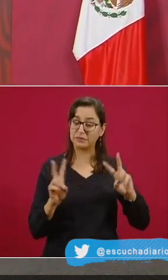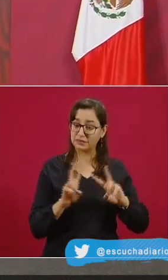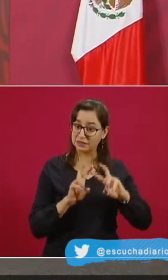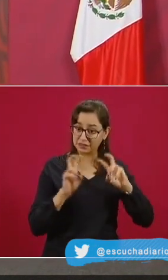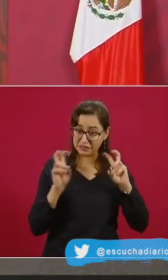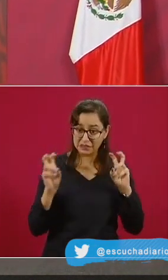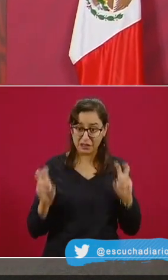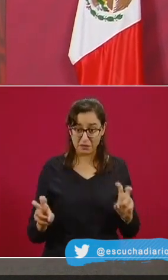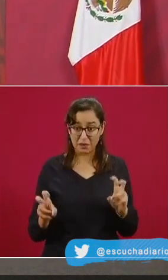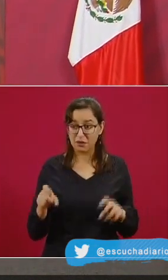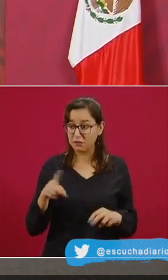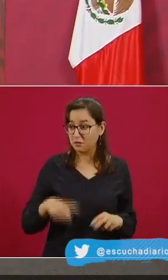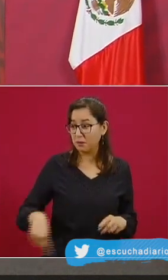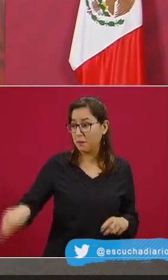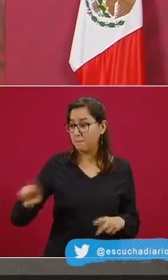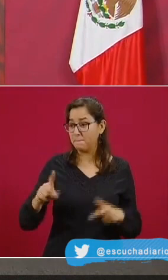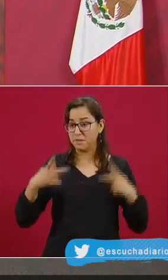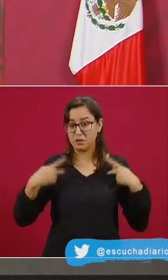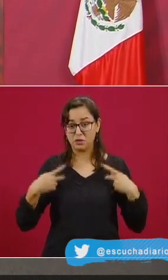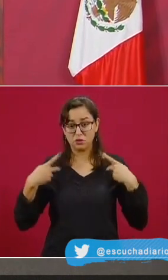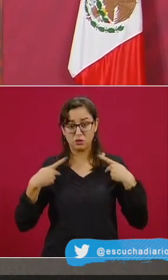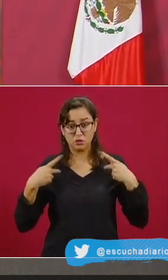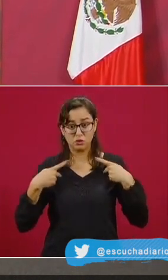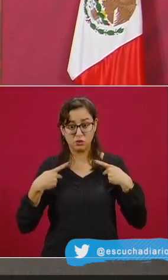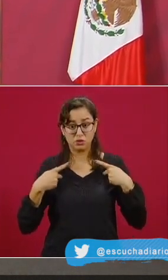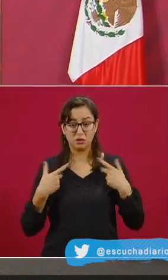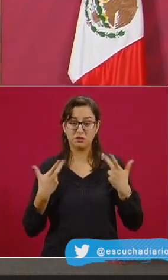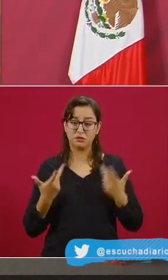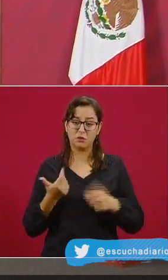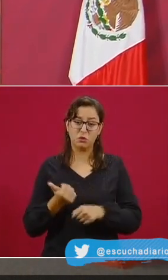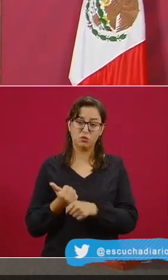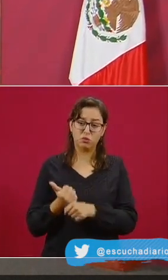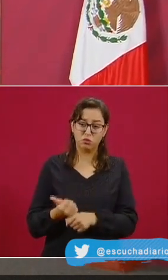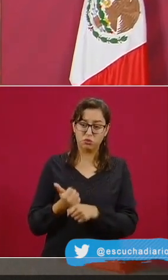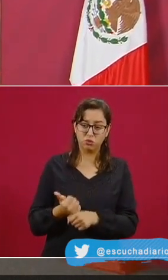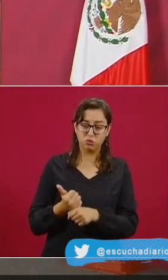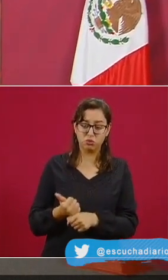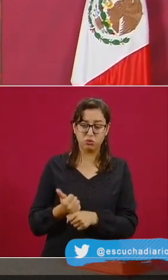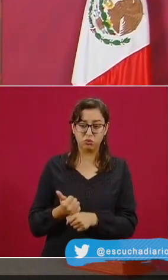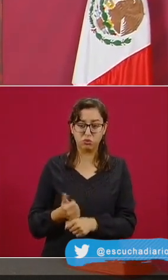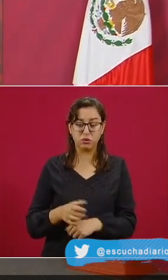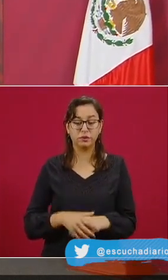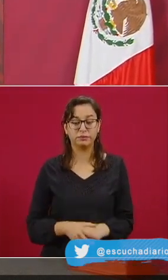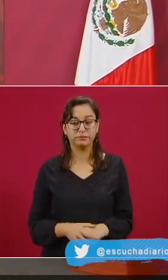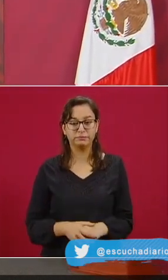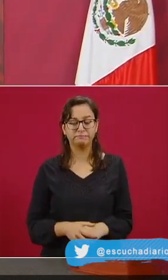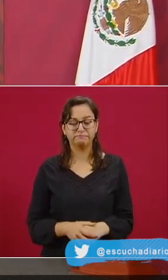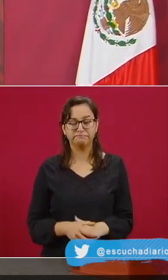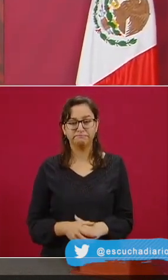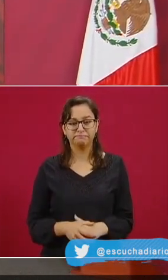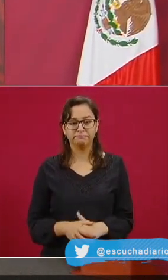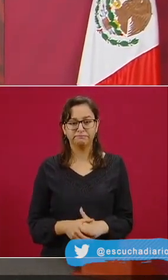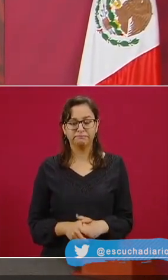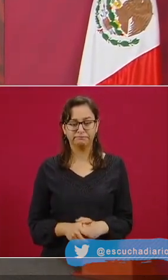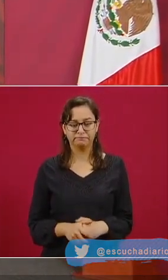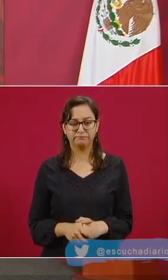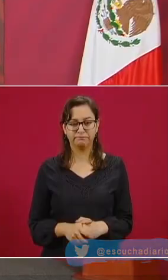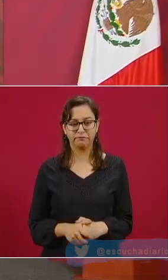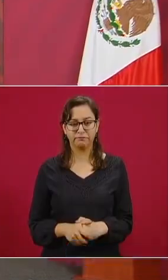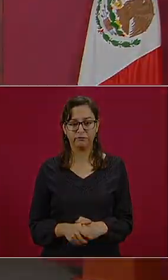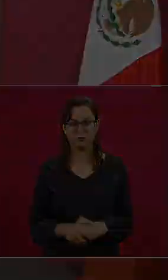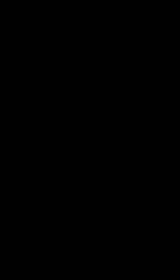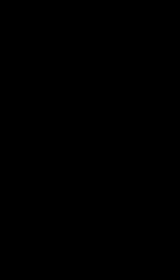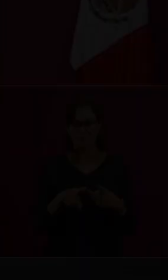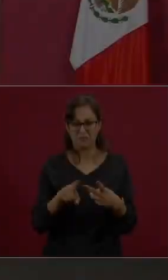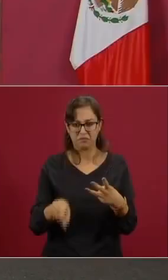fertilizantes ligada a Emilio Lozoya, aún se encuentra en su etapa inicial, por lo que aún no se determina si es costeable o no su operación.